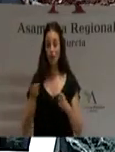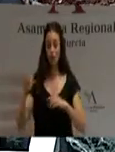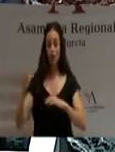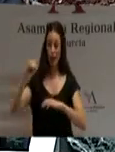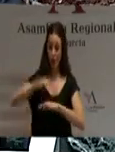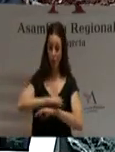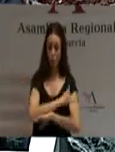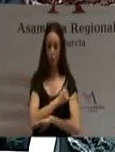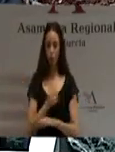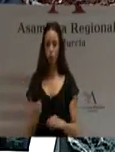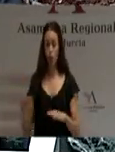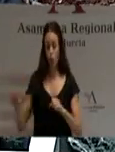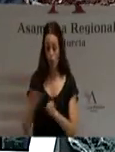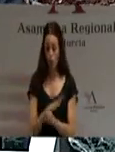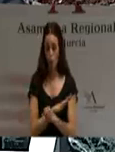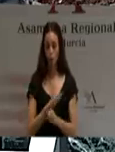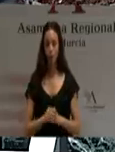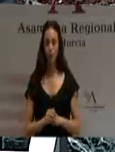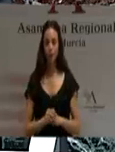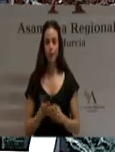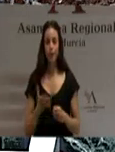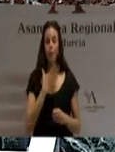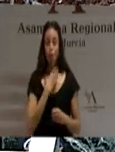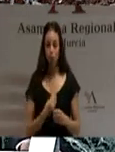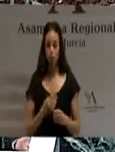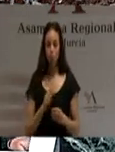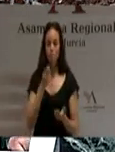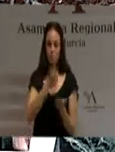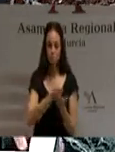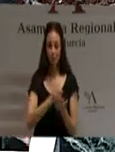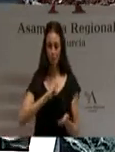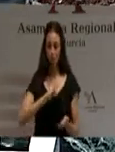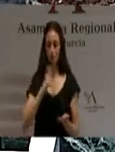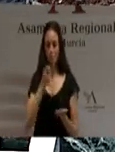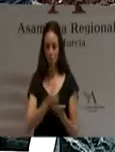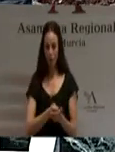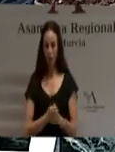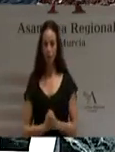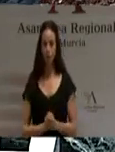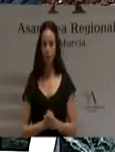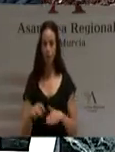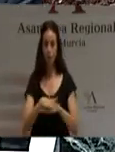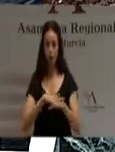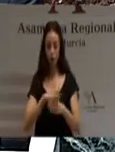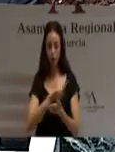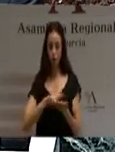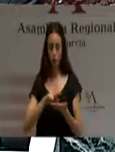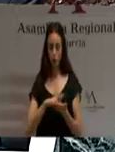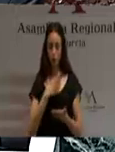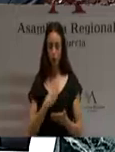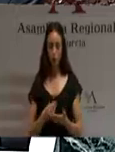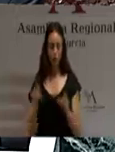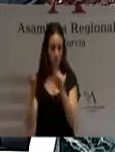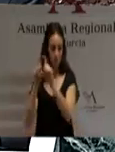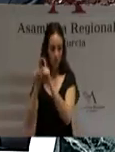al tiempo que Aeromur asumiría la deuda de 182 millones de euros con el que el Gobierno regional avalúa a la concesionaria,